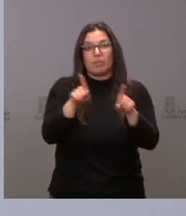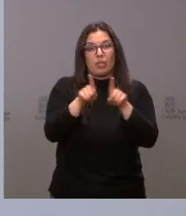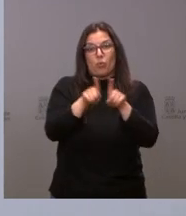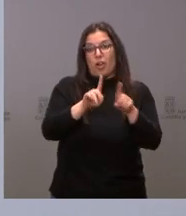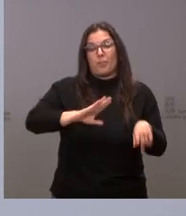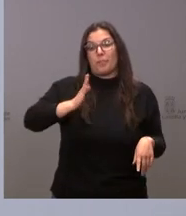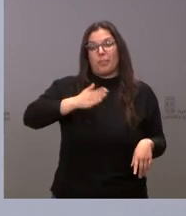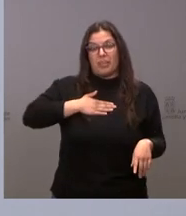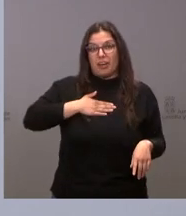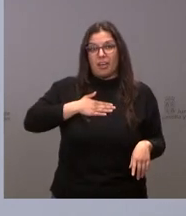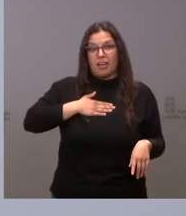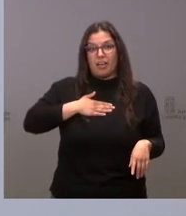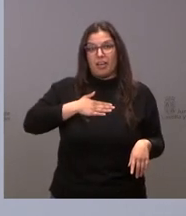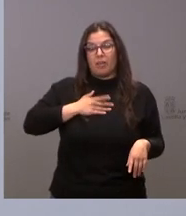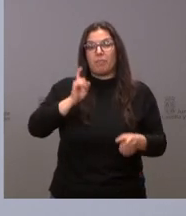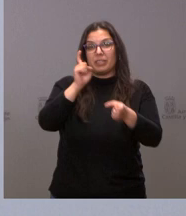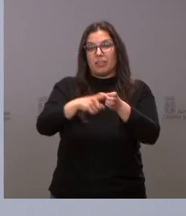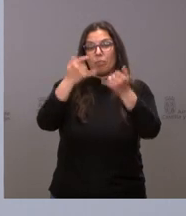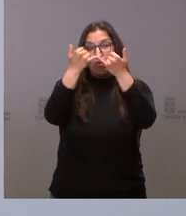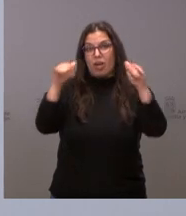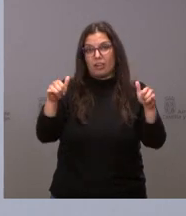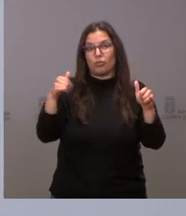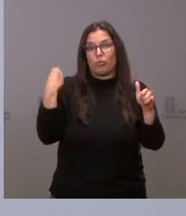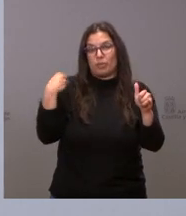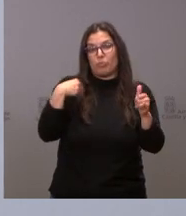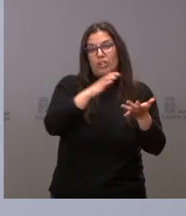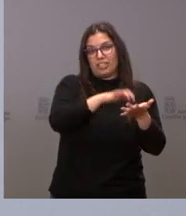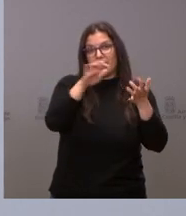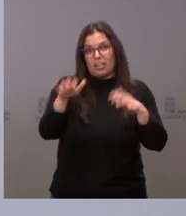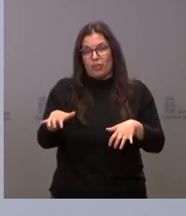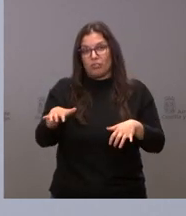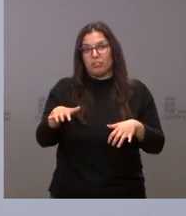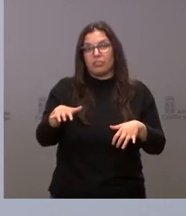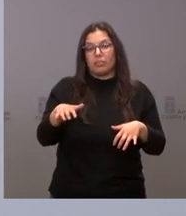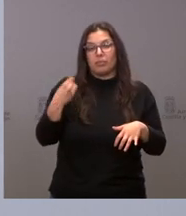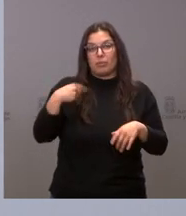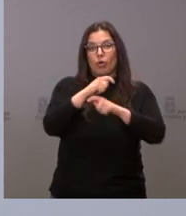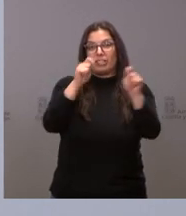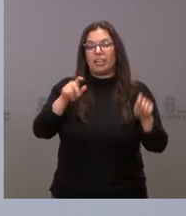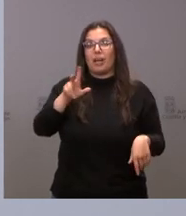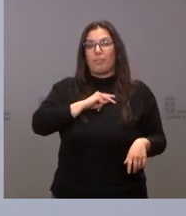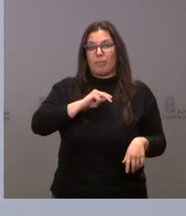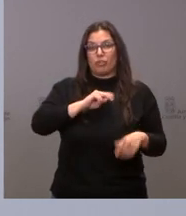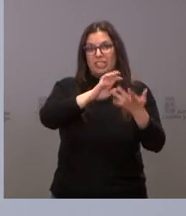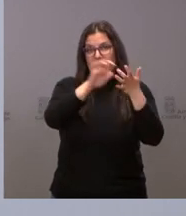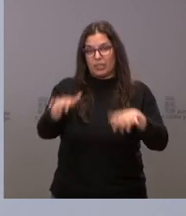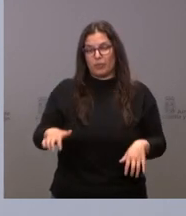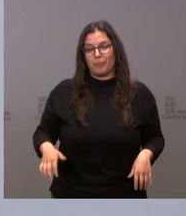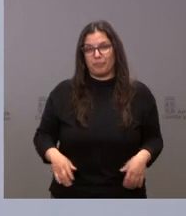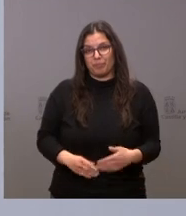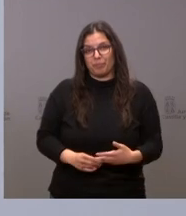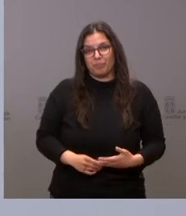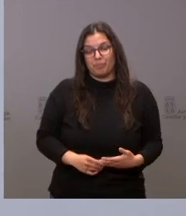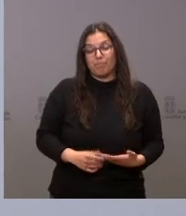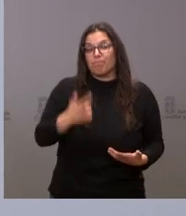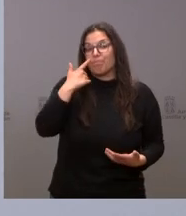en el acto de Castilla y León en el acto de la entrega de los premios de Castilla y León. Mire, creo